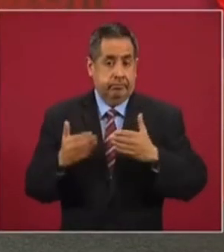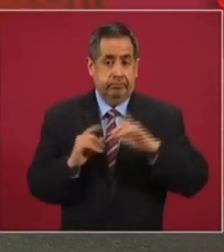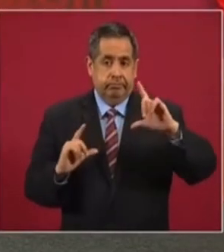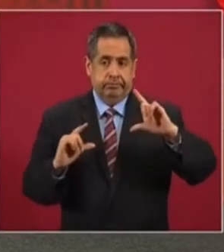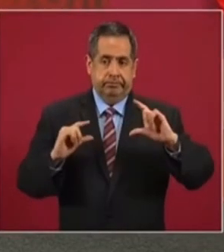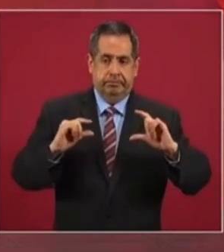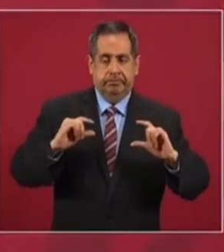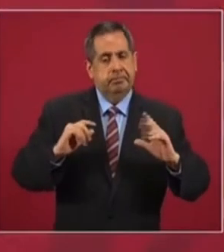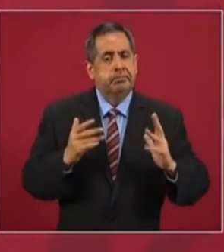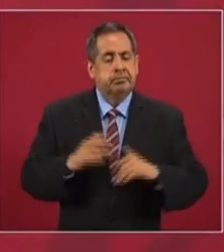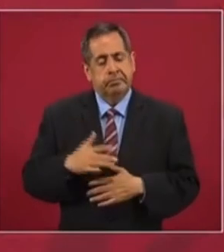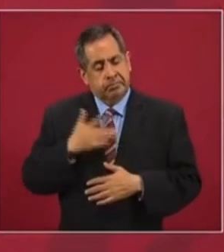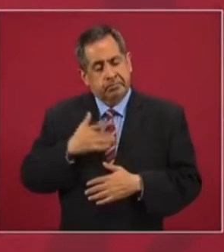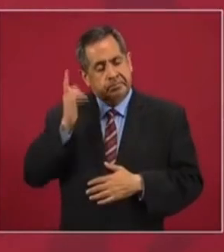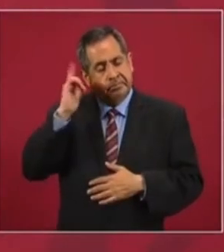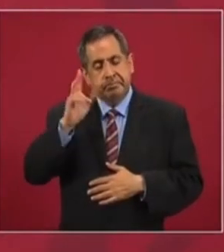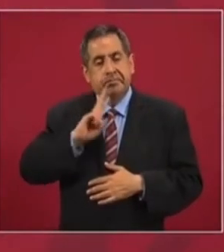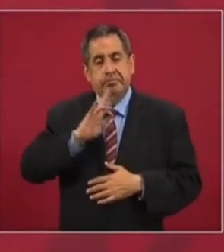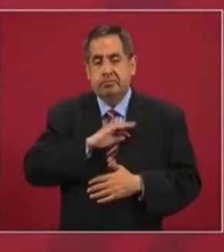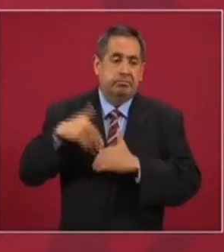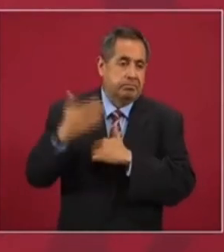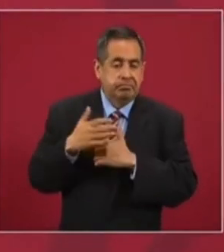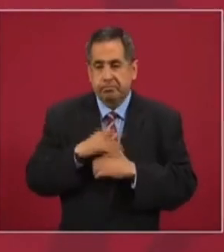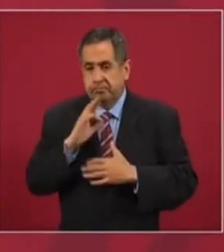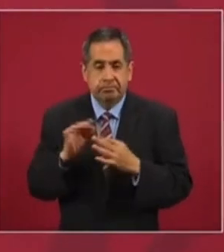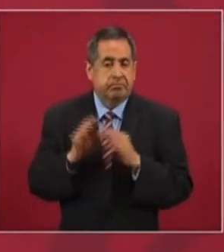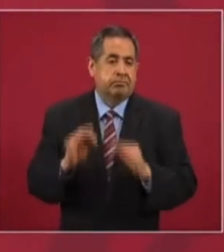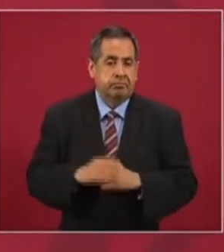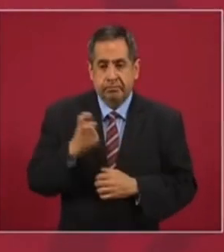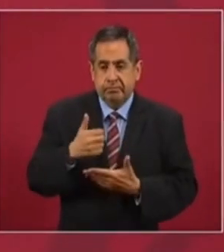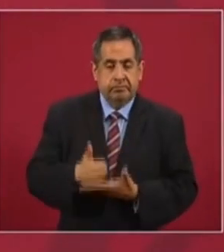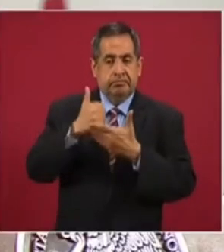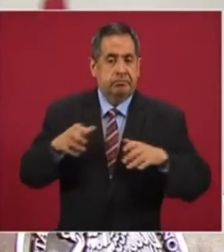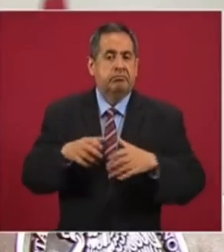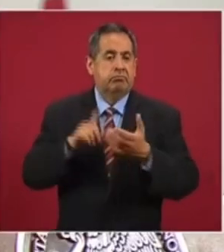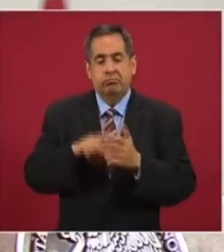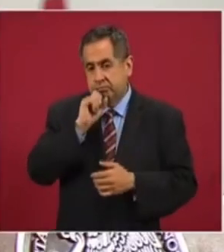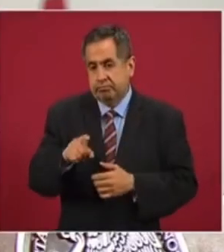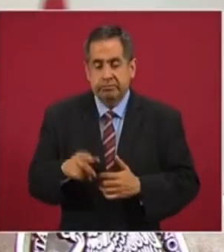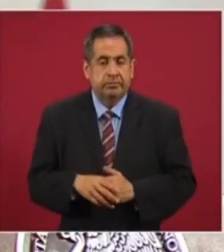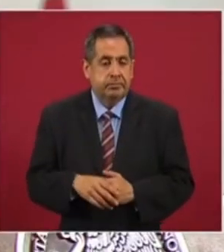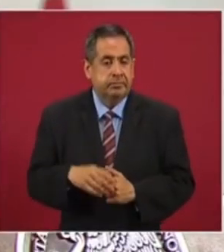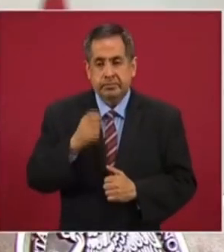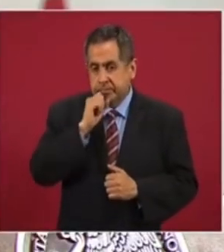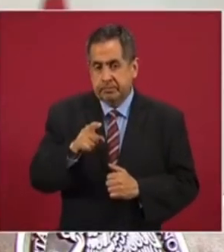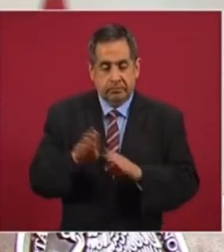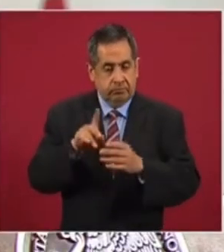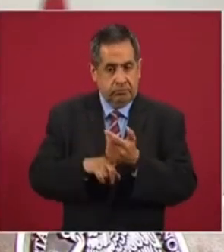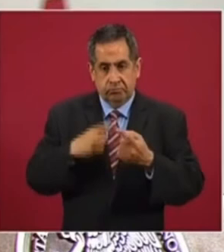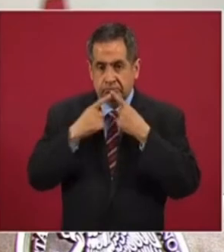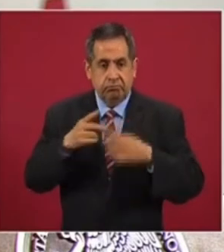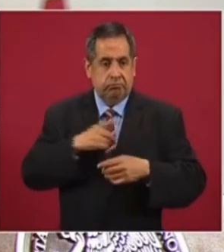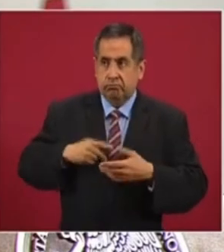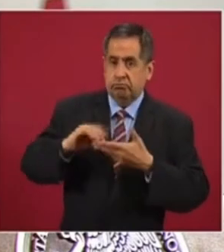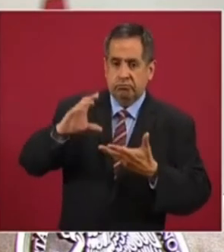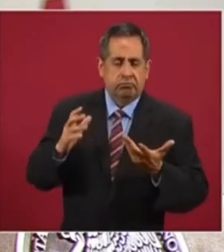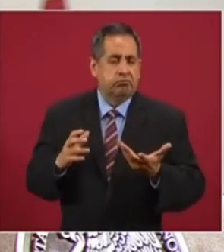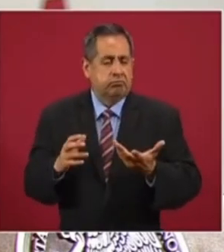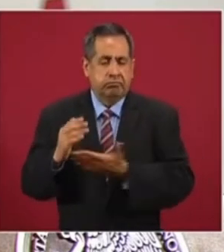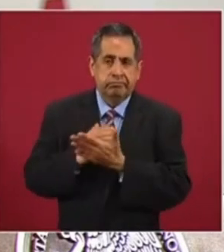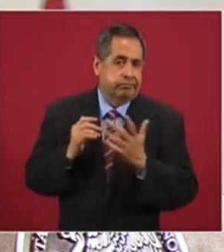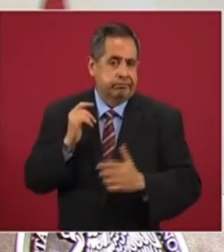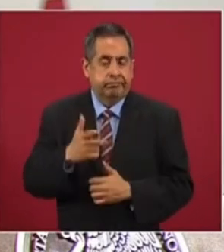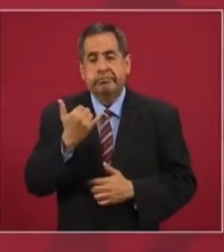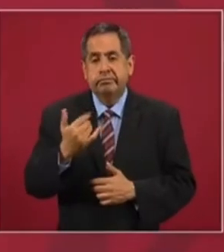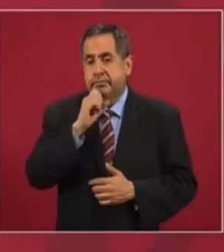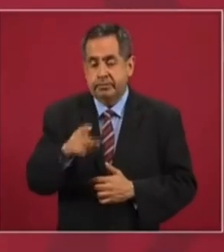Entonces, yo espero que se recupere la economía. Esto nos va a ayudar en el monto de deuda. Y